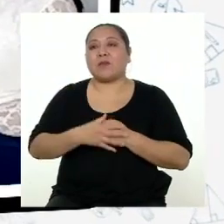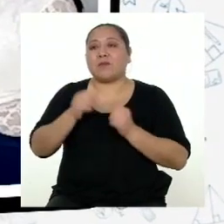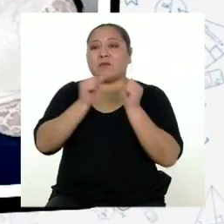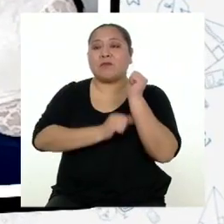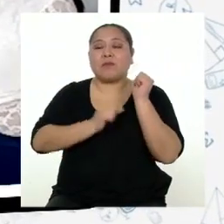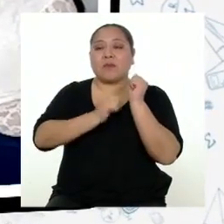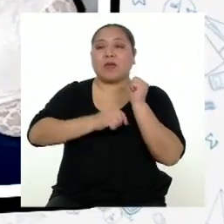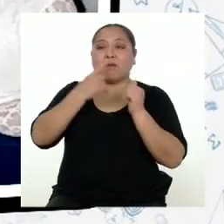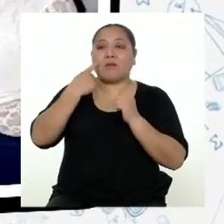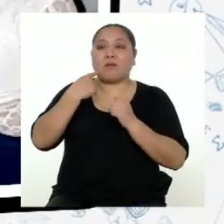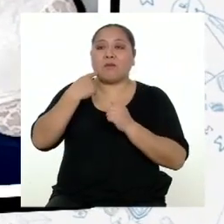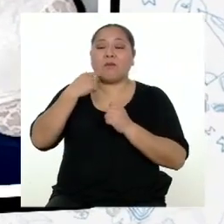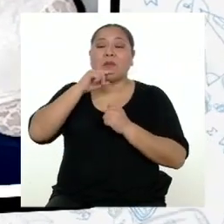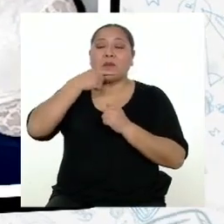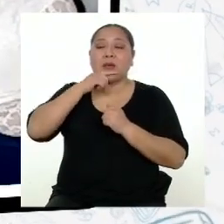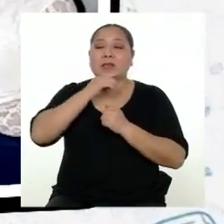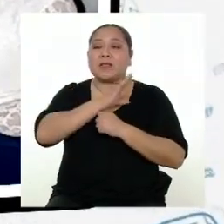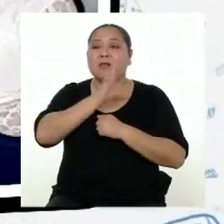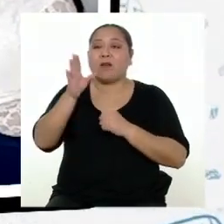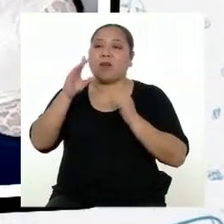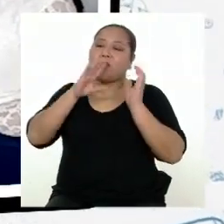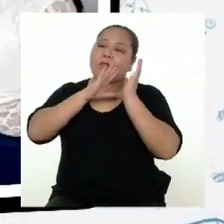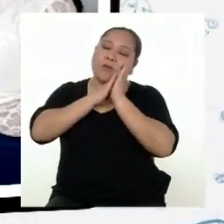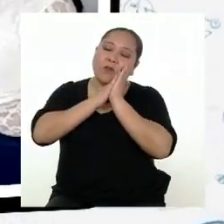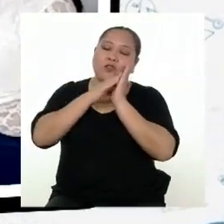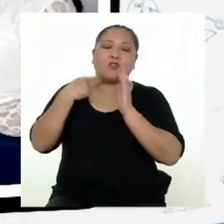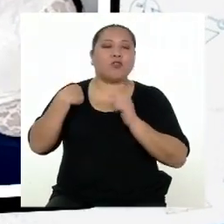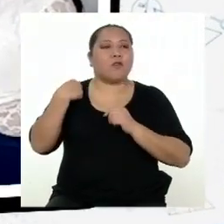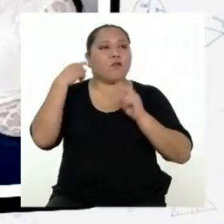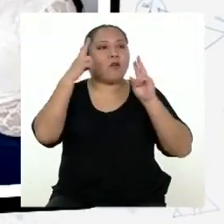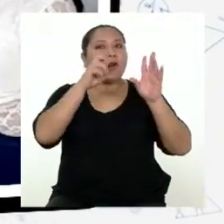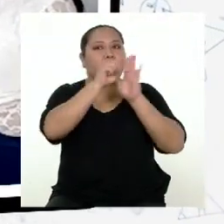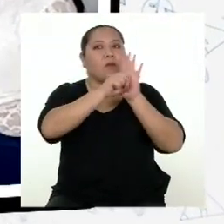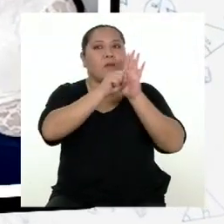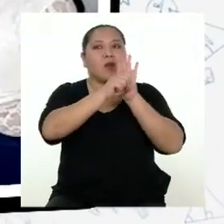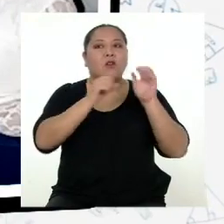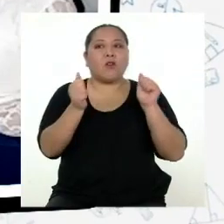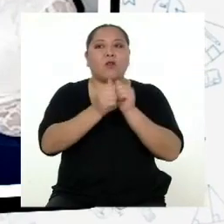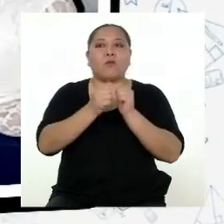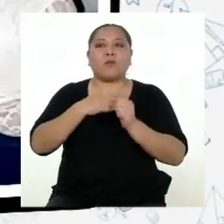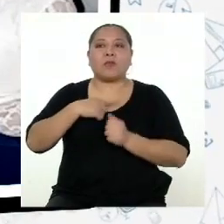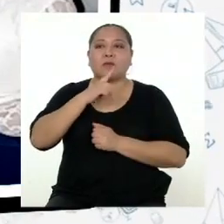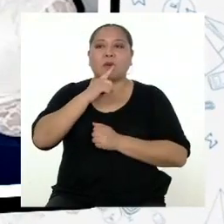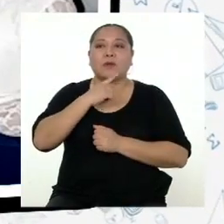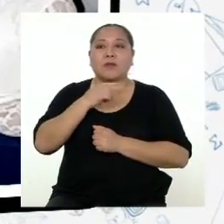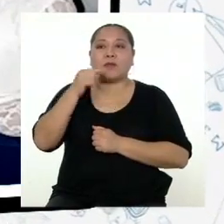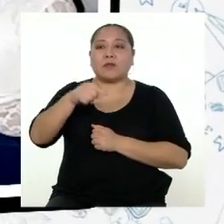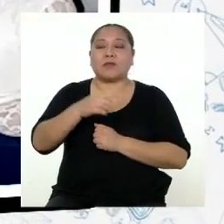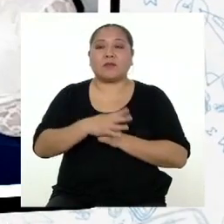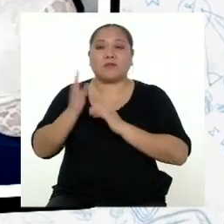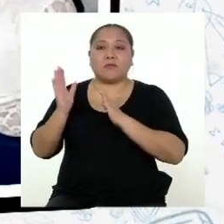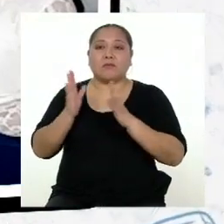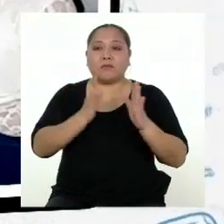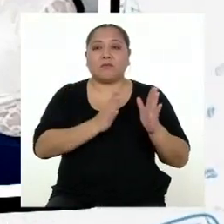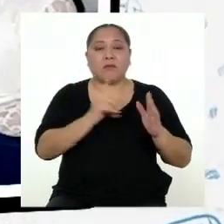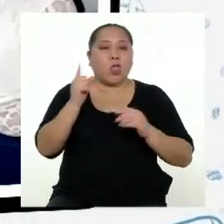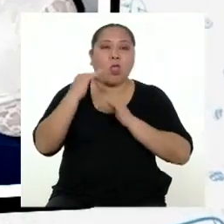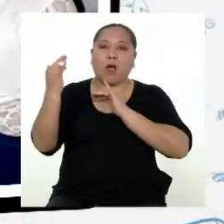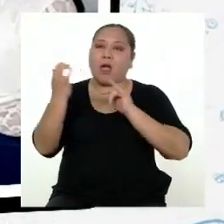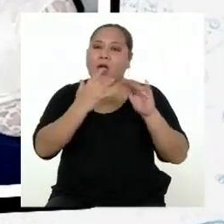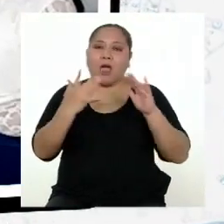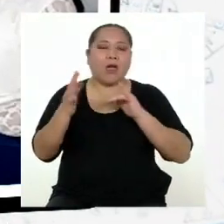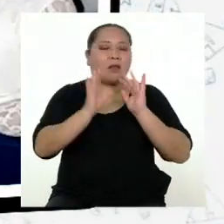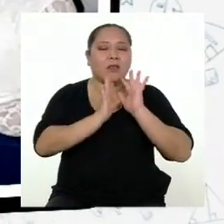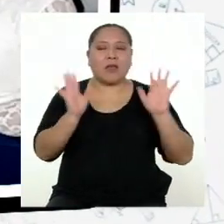hermana se va a dormir, yo veo una película con mis topas. Con esta rutina ya no hay guerra, solo